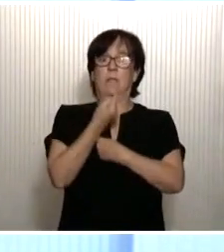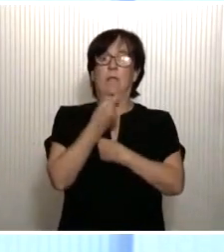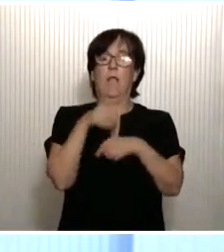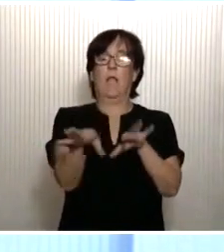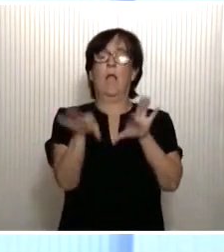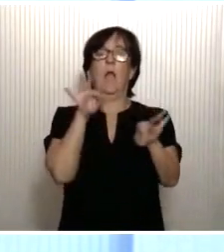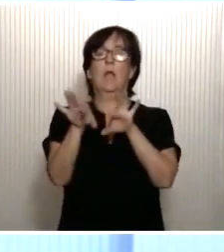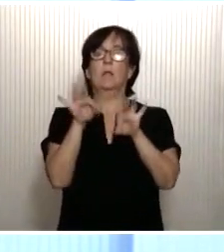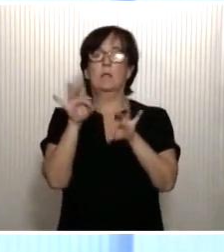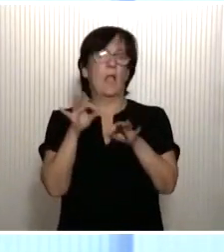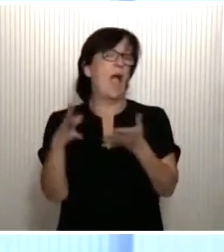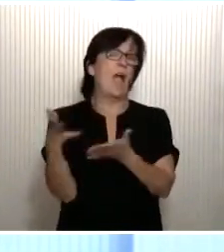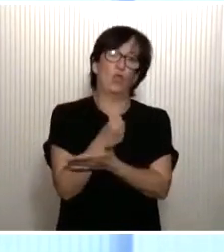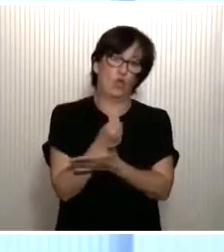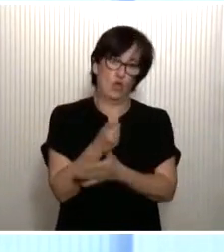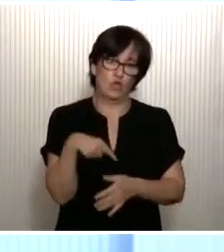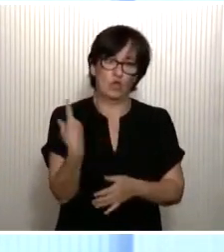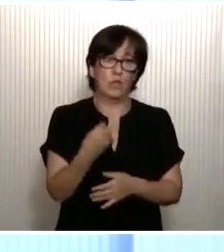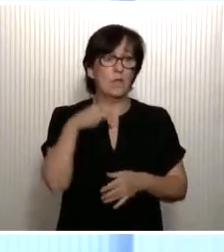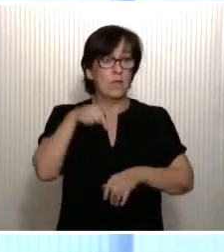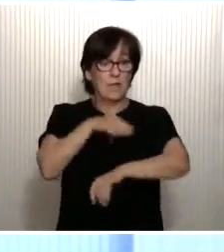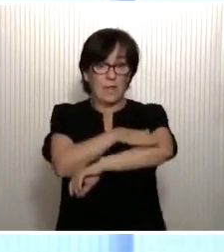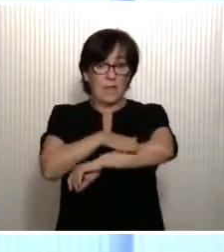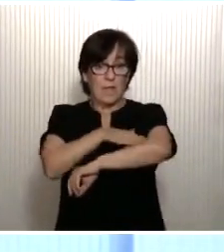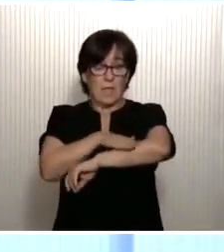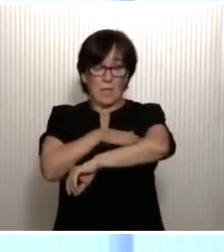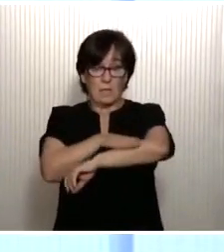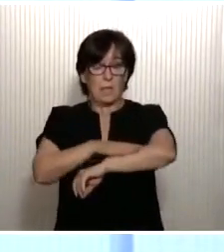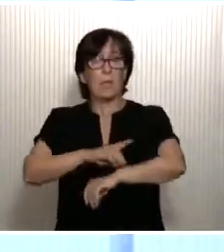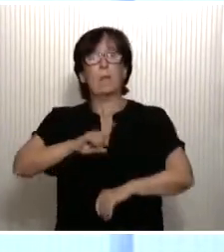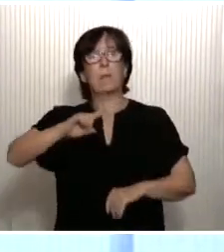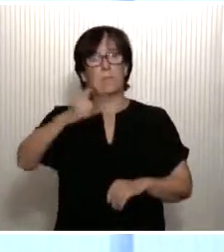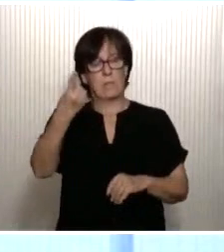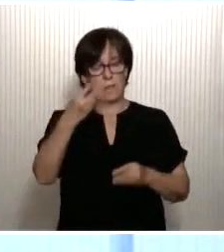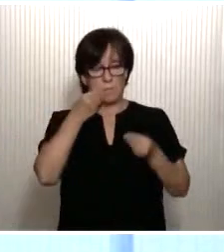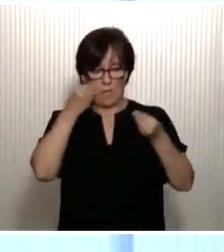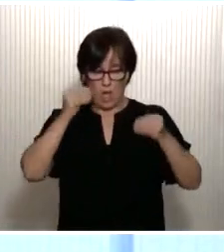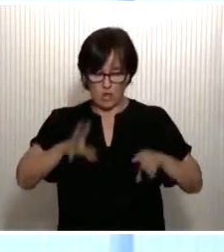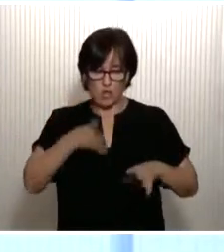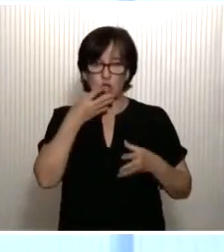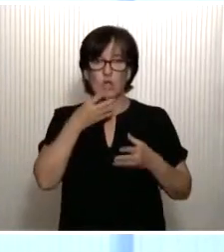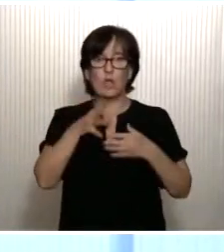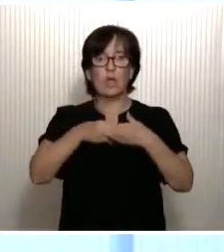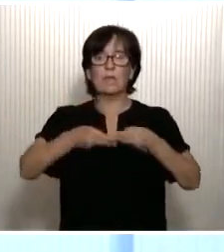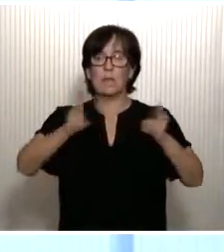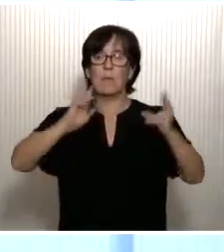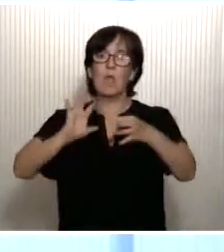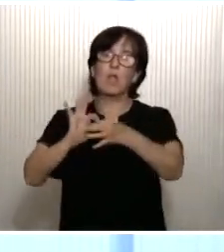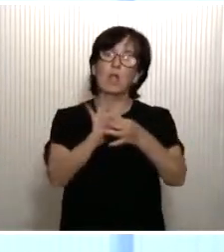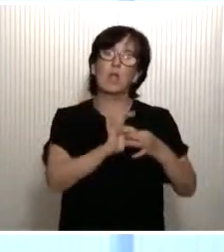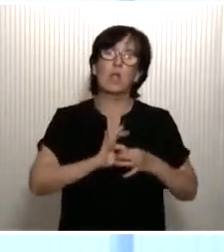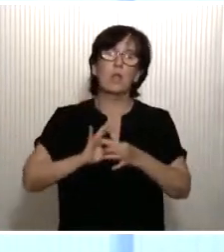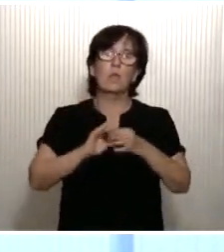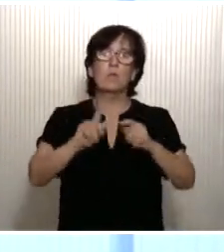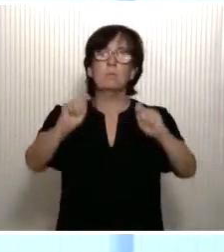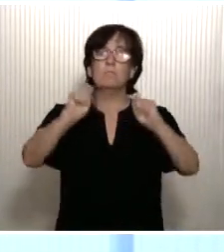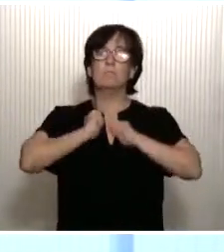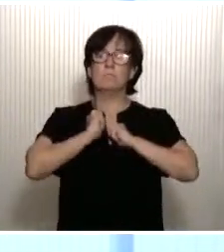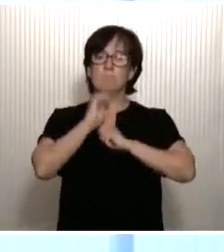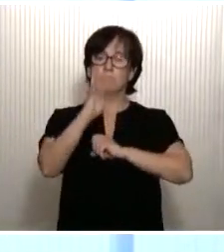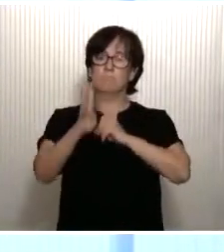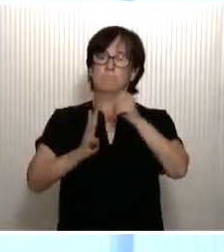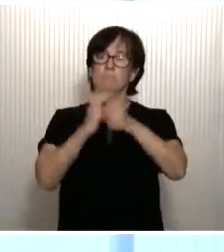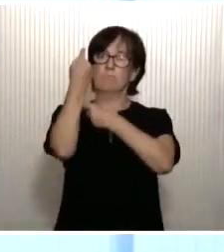elegir a todos. Y este gobierno que presido, el primero de la historia de la democracia en coalición, recibió un mandato electoral